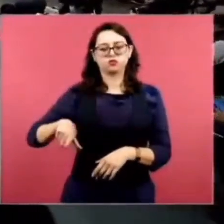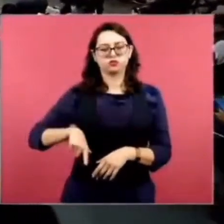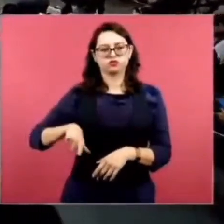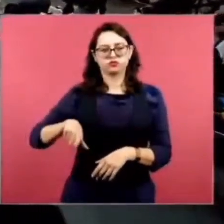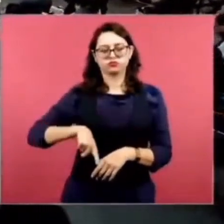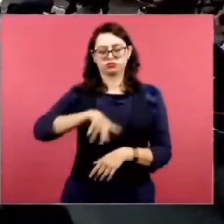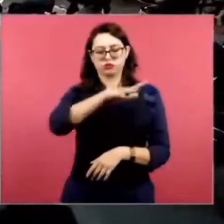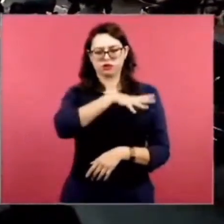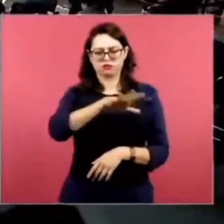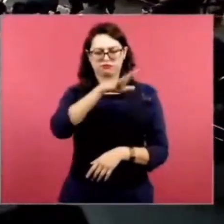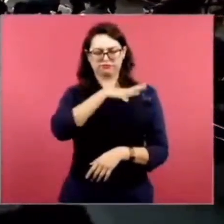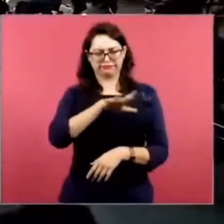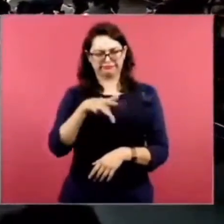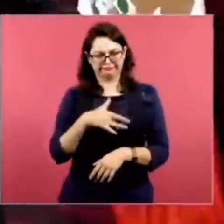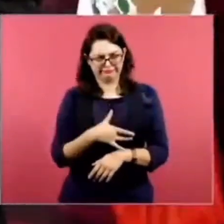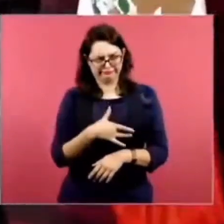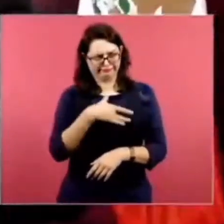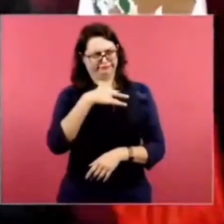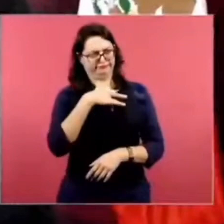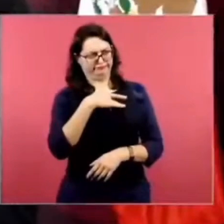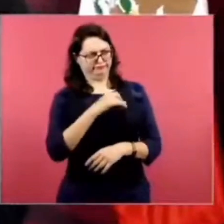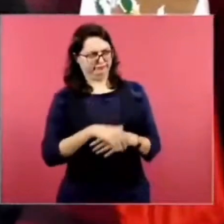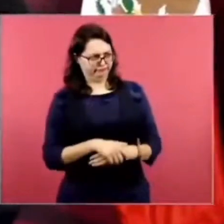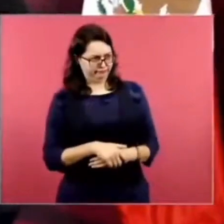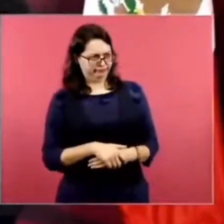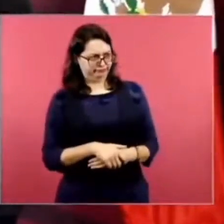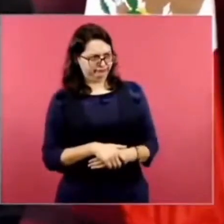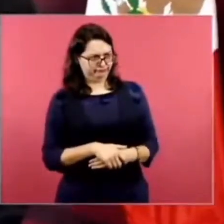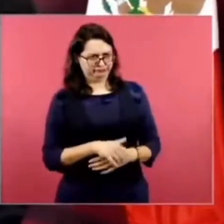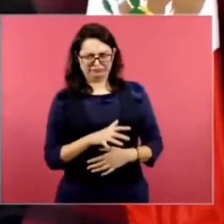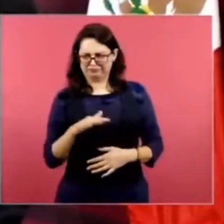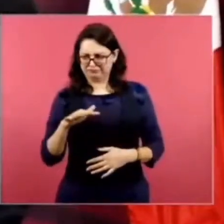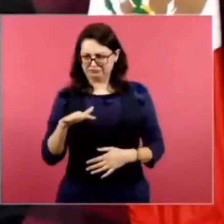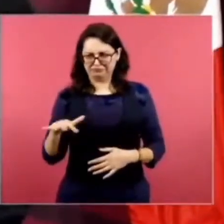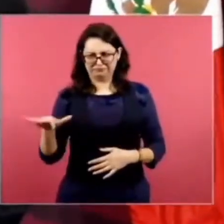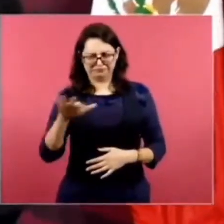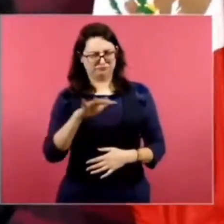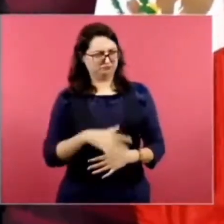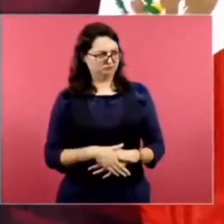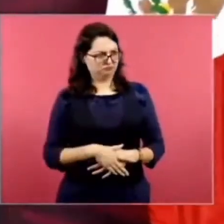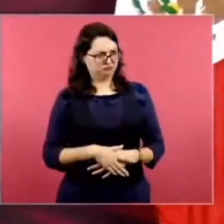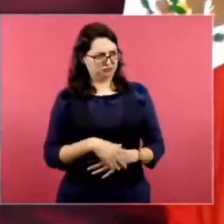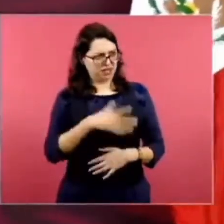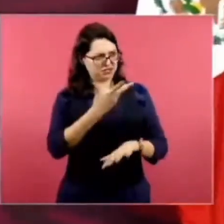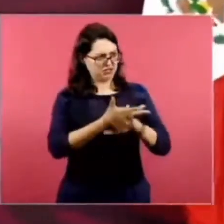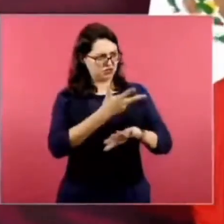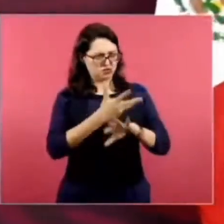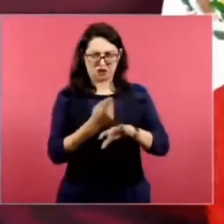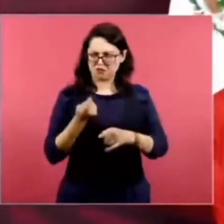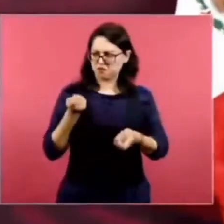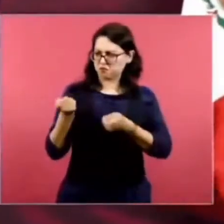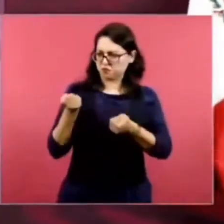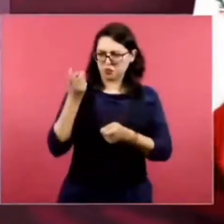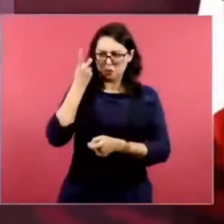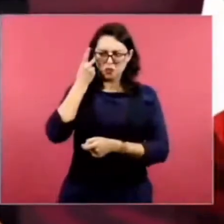recuperar la soberanía del